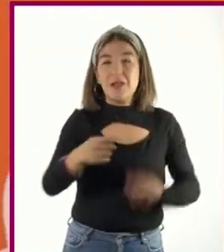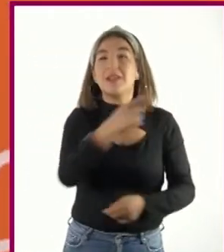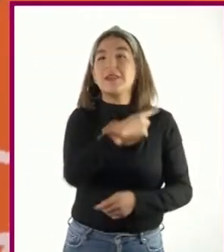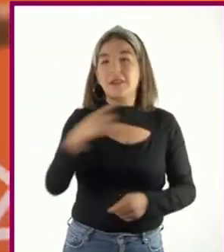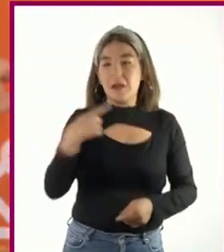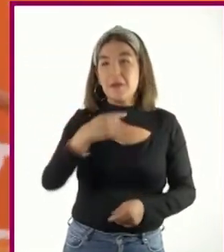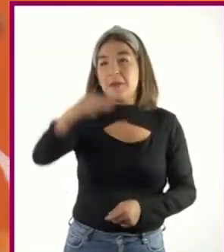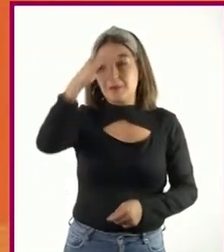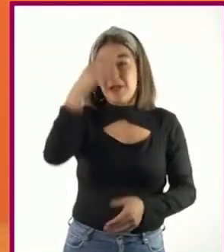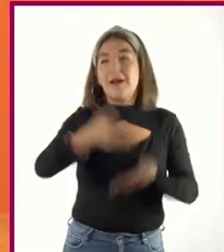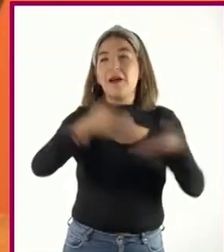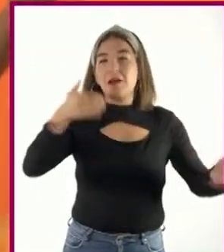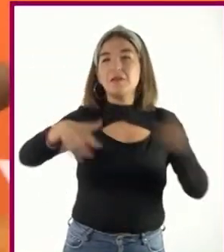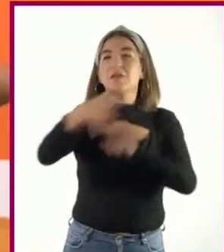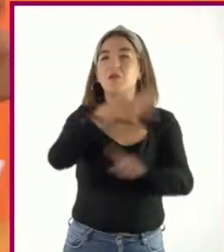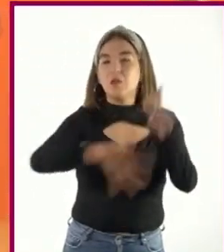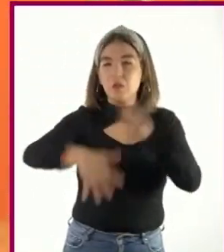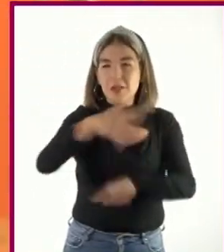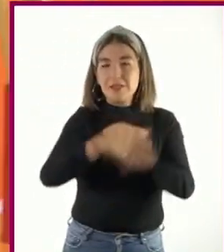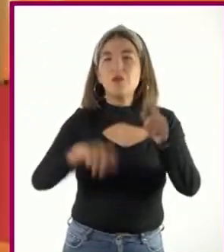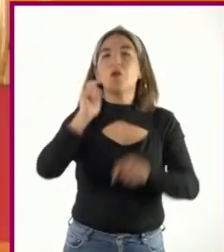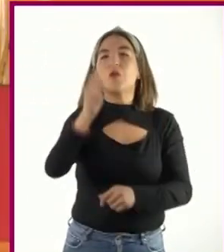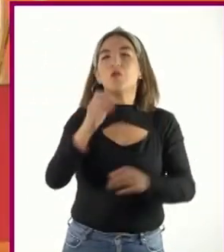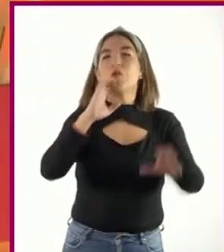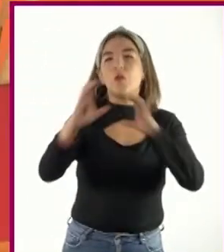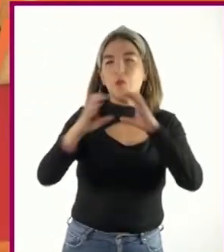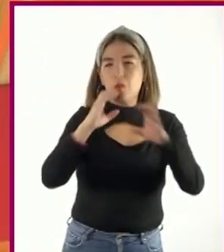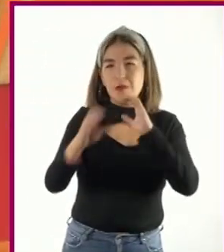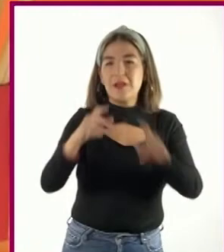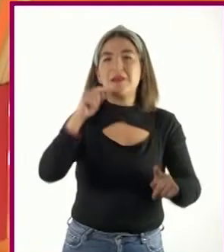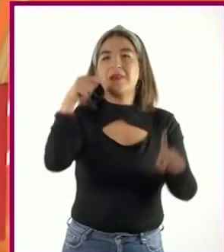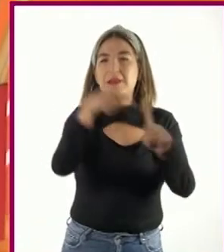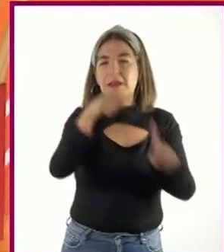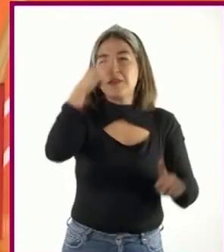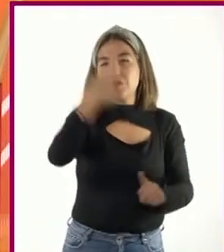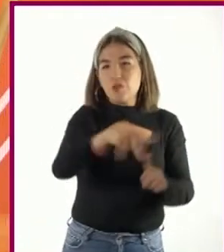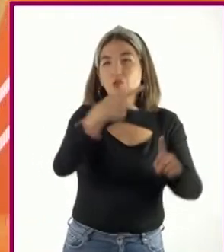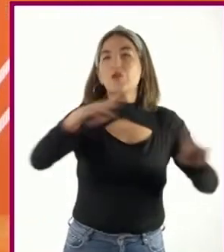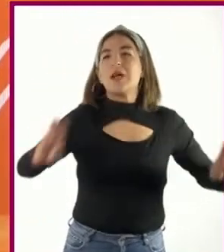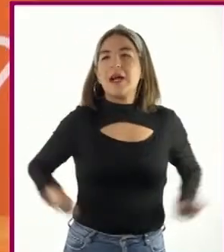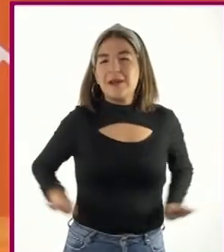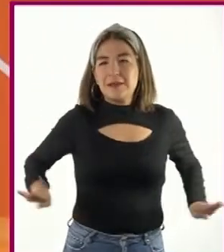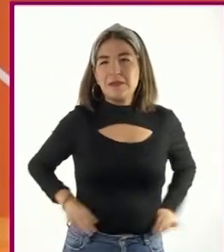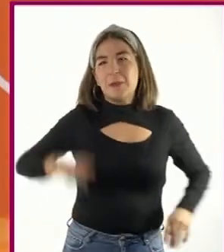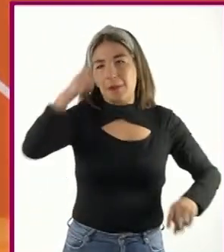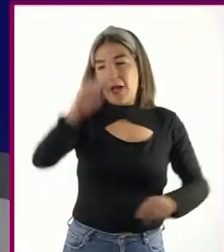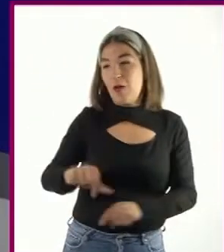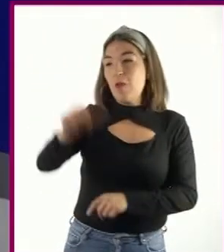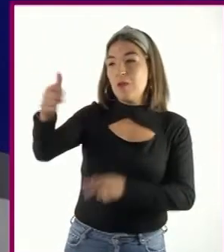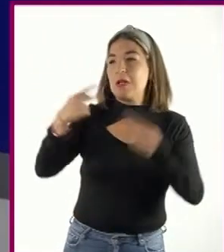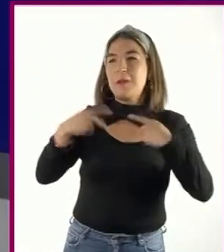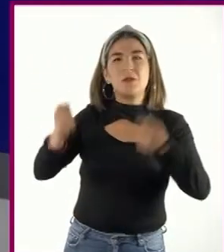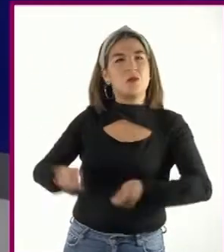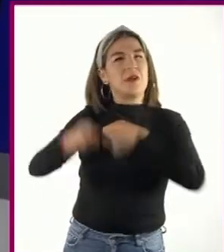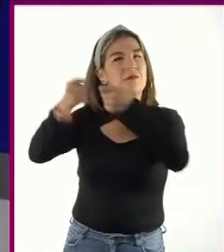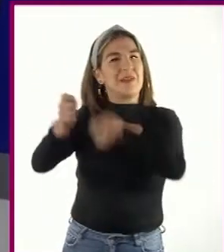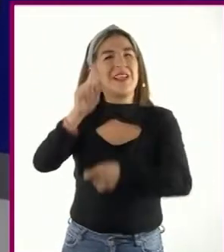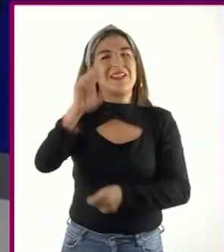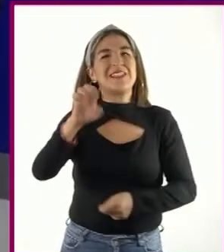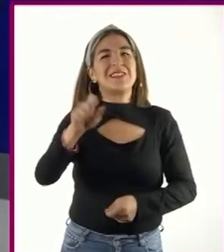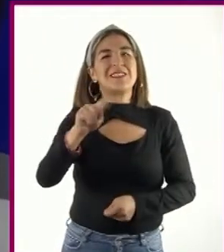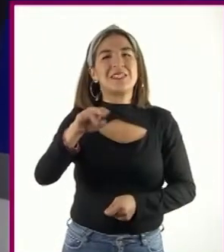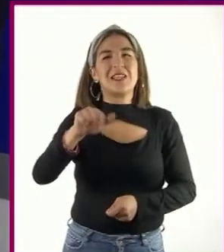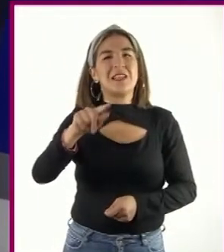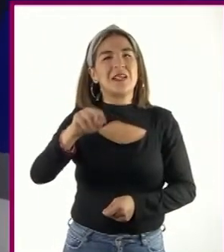que considerar el contexto, la situación comunicativa y las características del destinatario. De esta